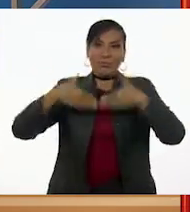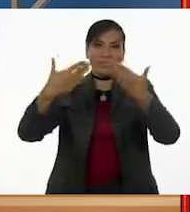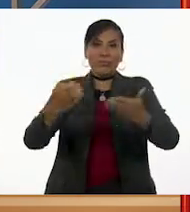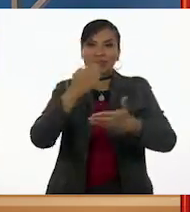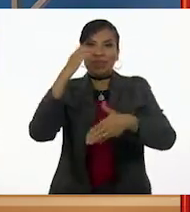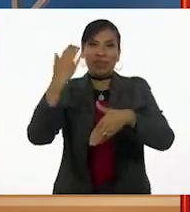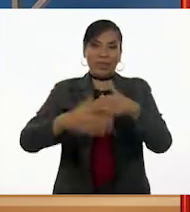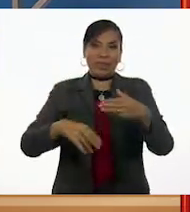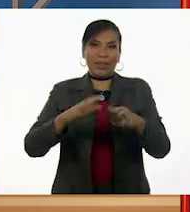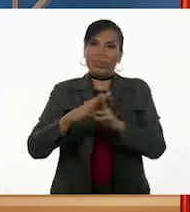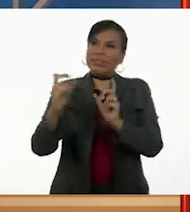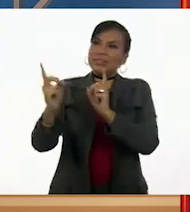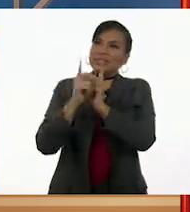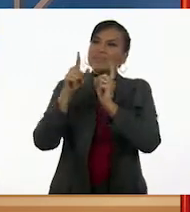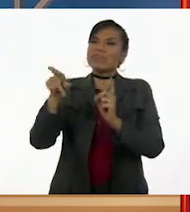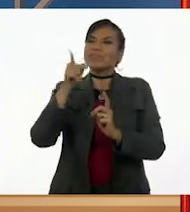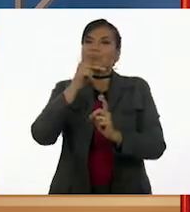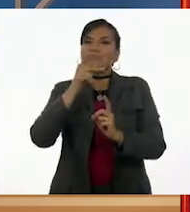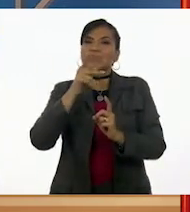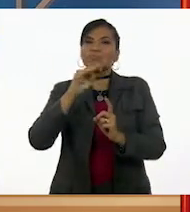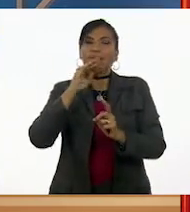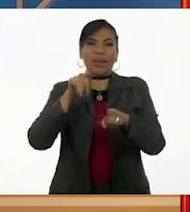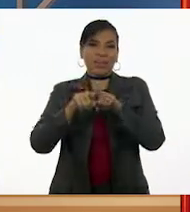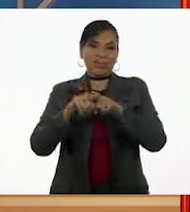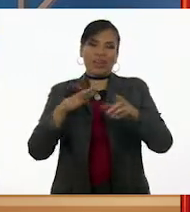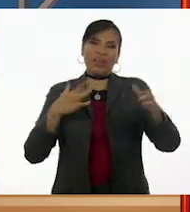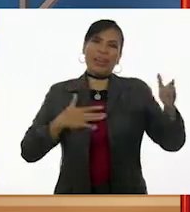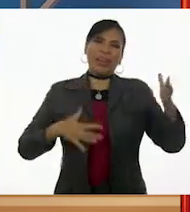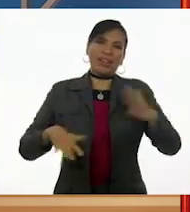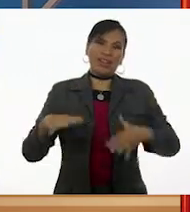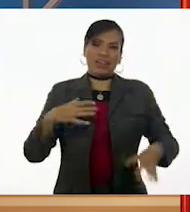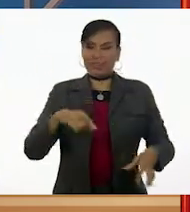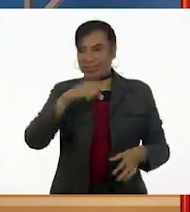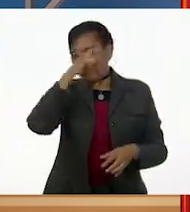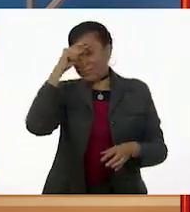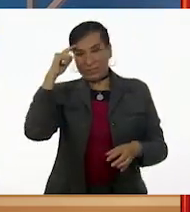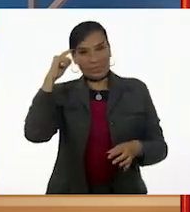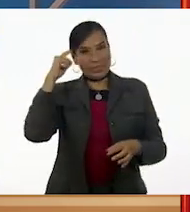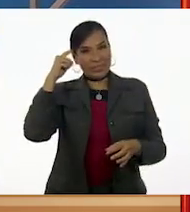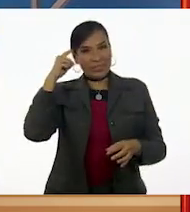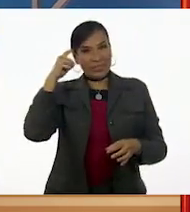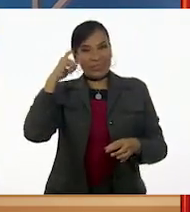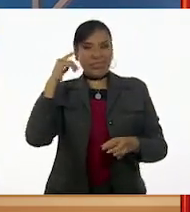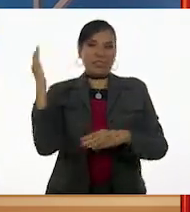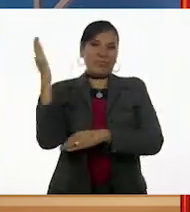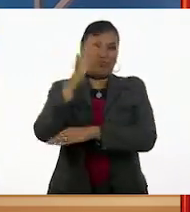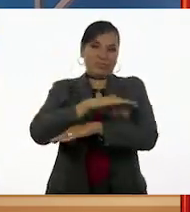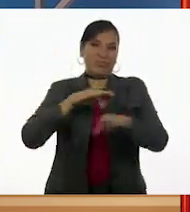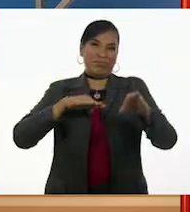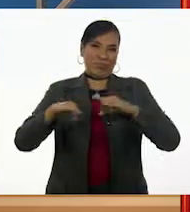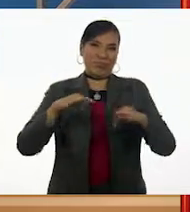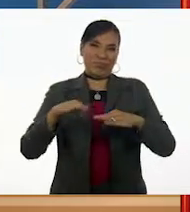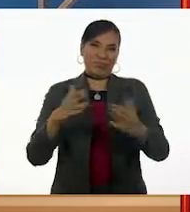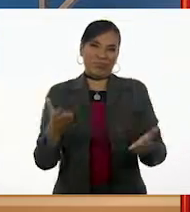y se encontró a su padre y a sus hermanos, cansados y fastidiados de una larga jornada laboral. Intentó